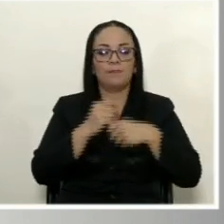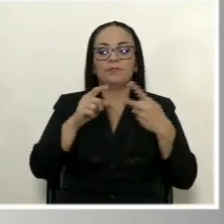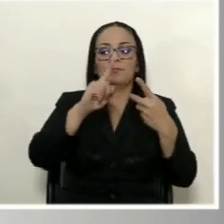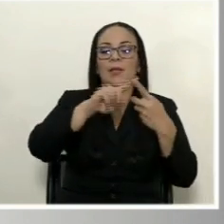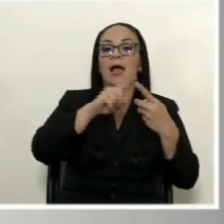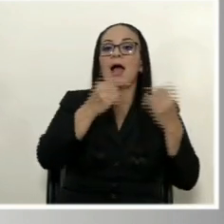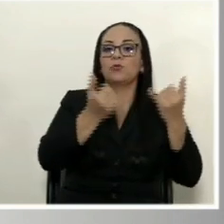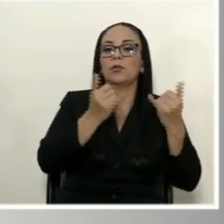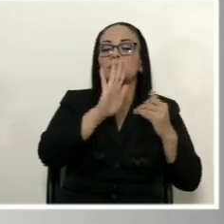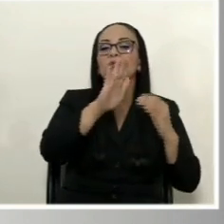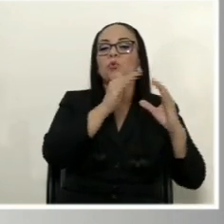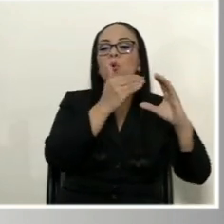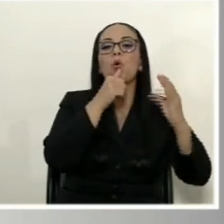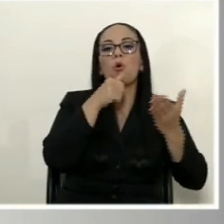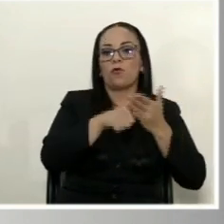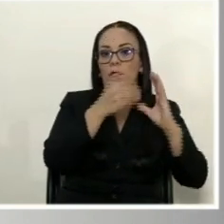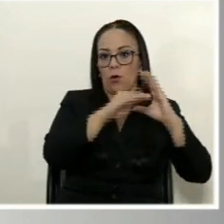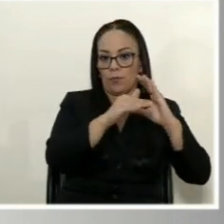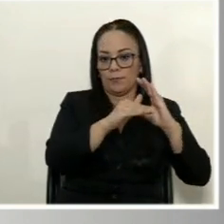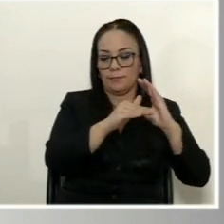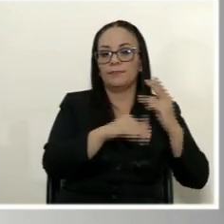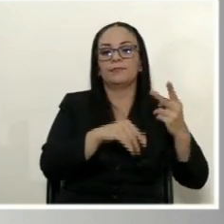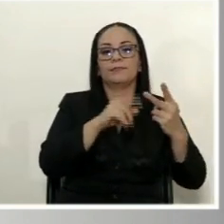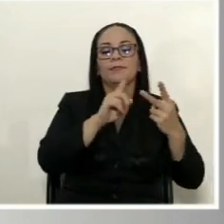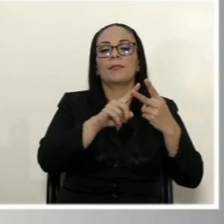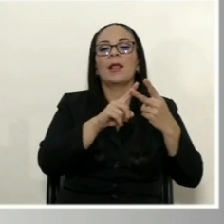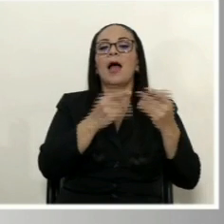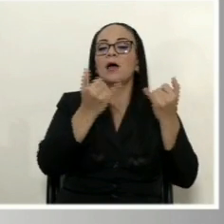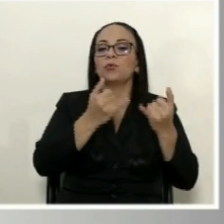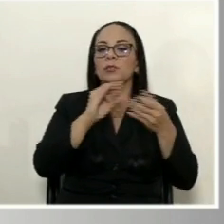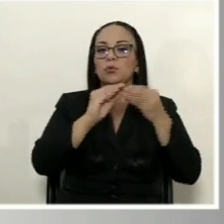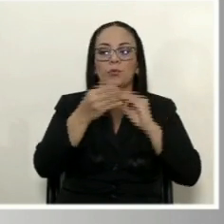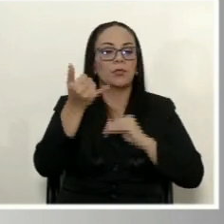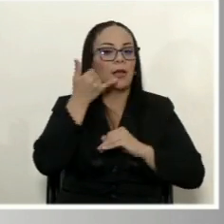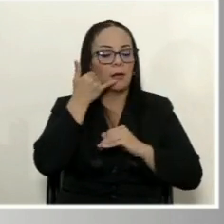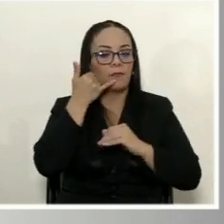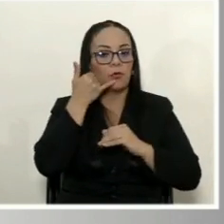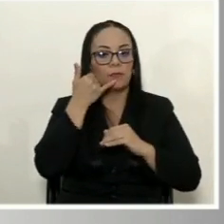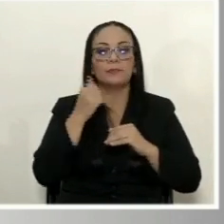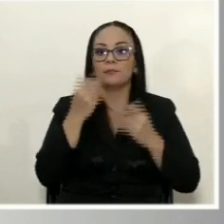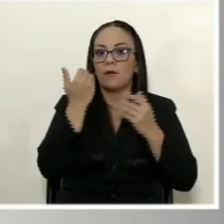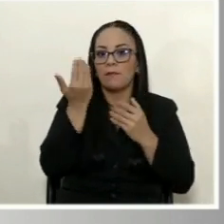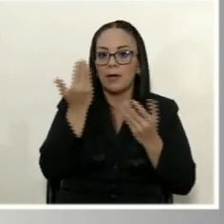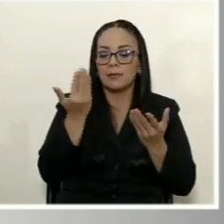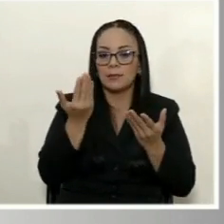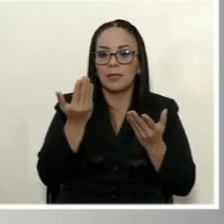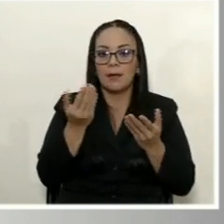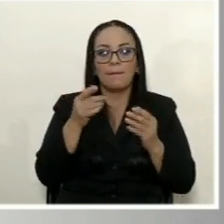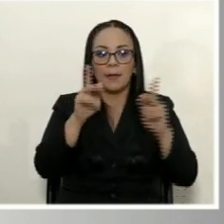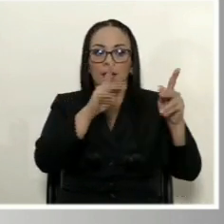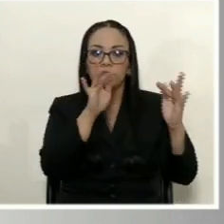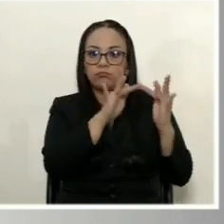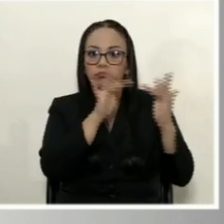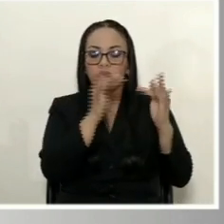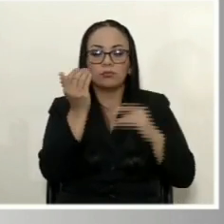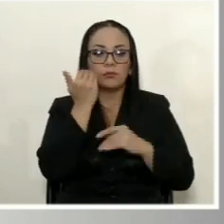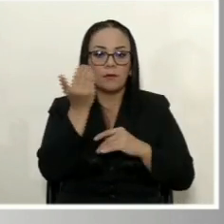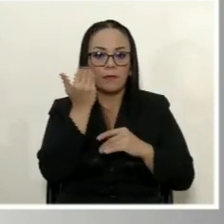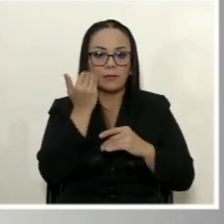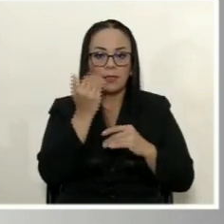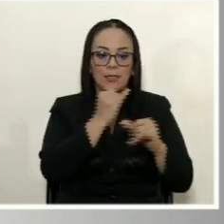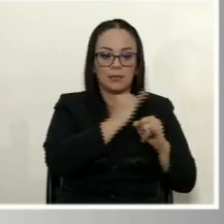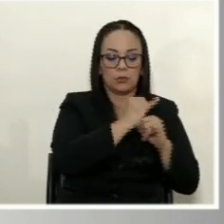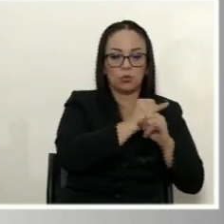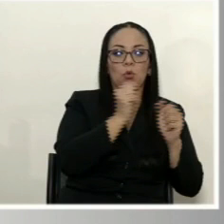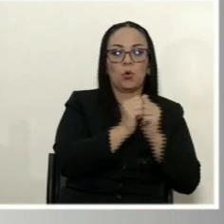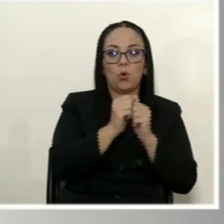actualizar sus correos electrónicos, actualizar su número de teléfono y de esta manera permitir el contacto permanente entre la